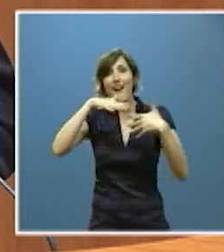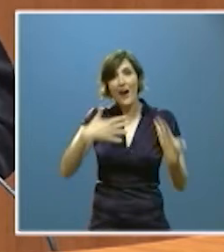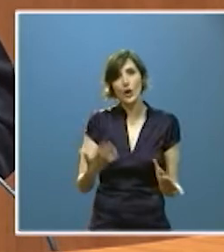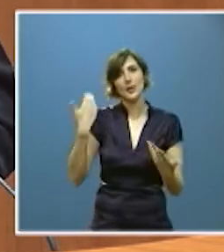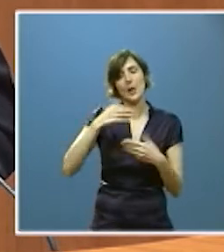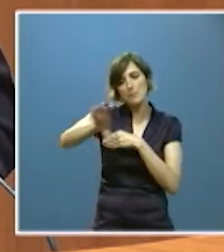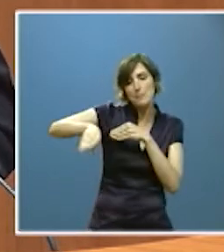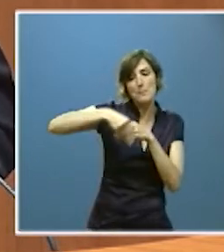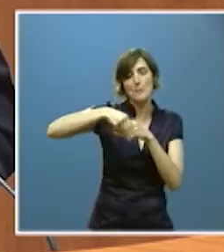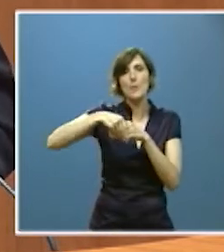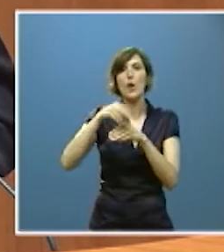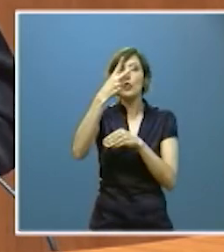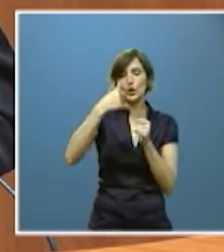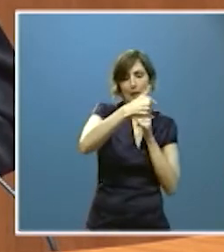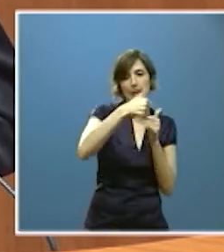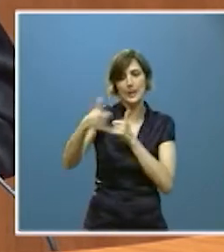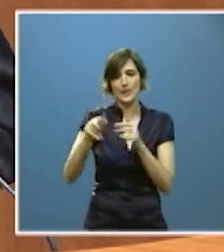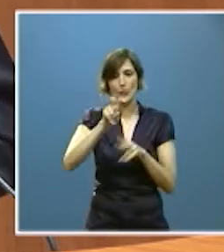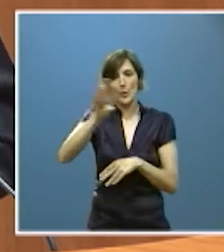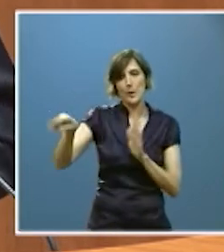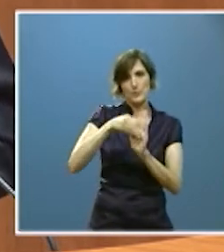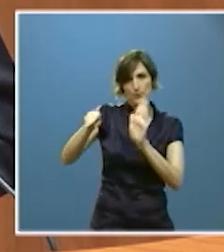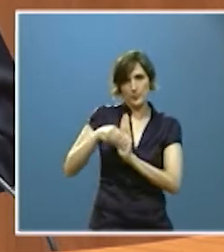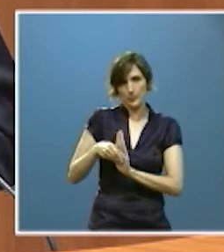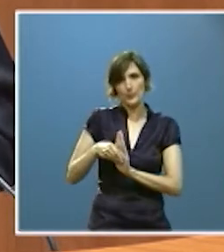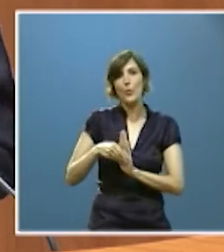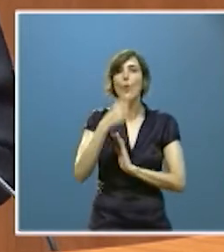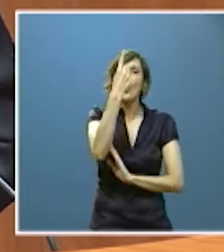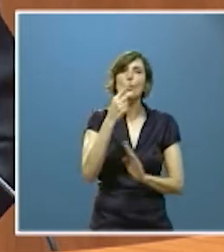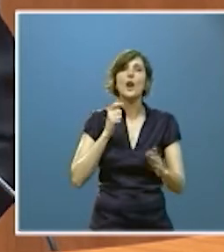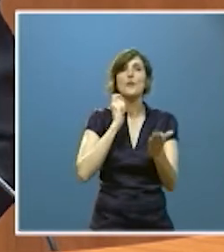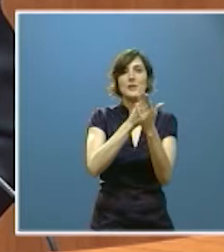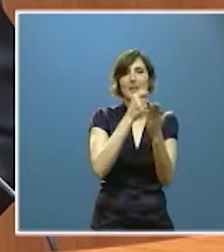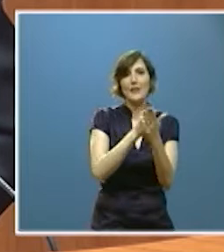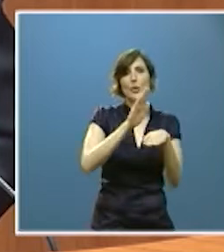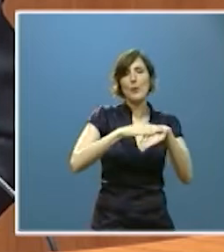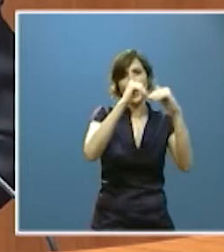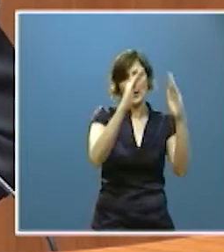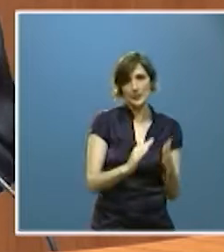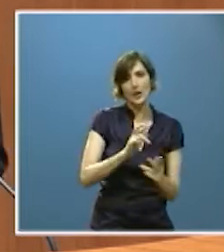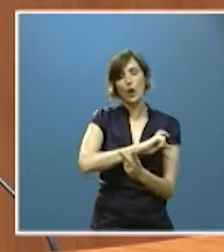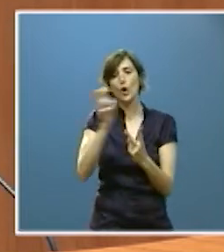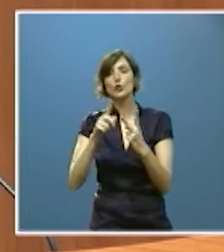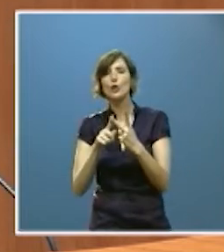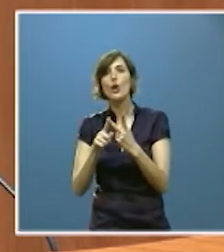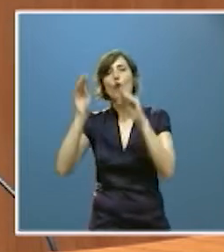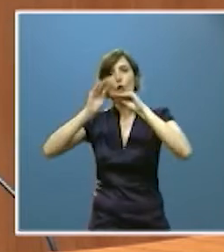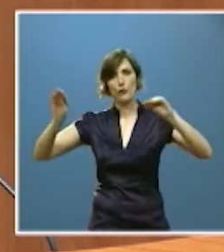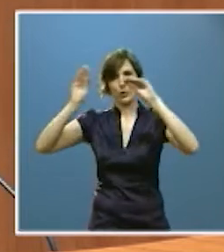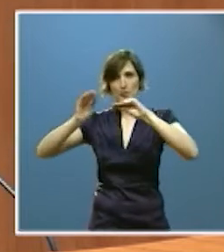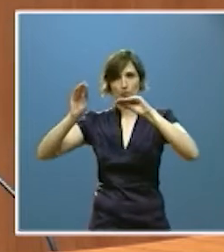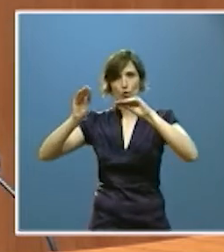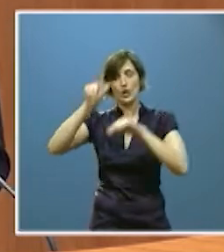complementar con dos nuevas líneas. Una de financiación de viviendas y otra de formación